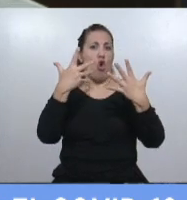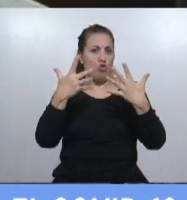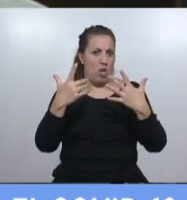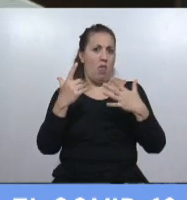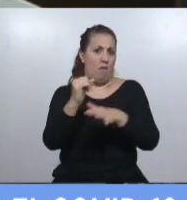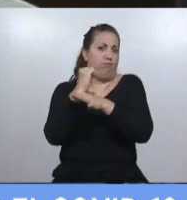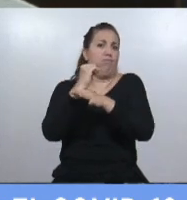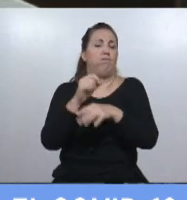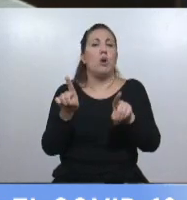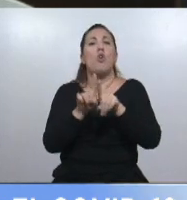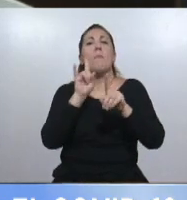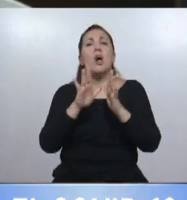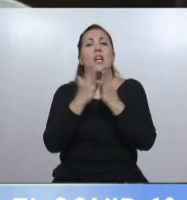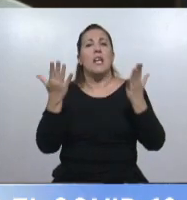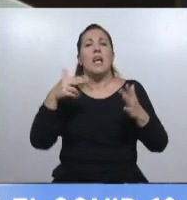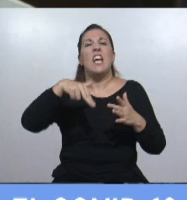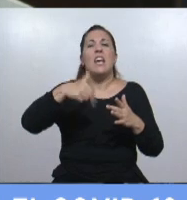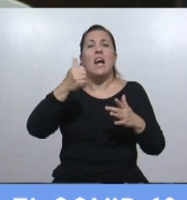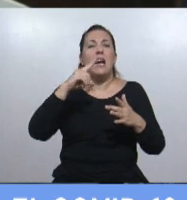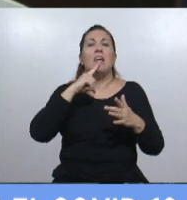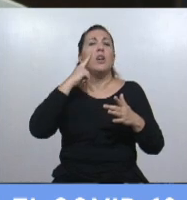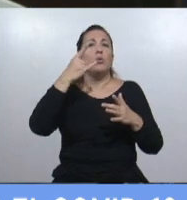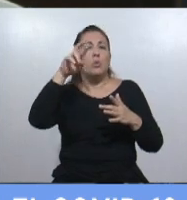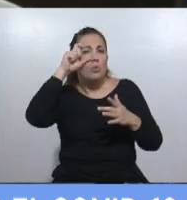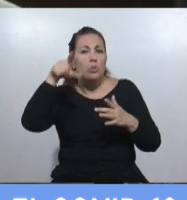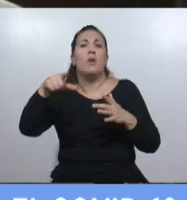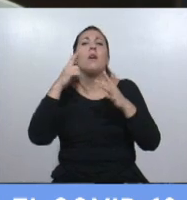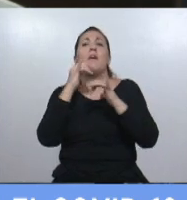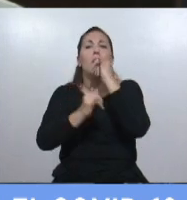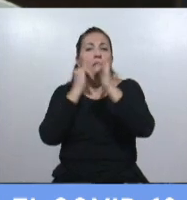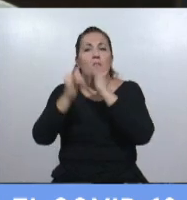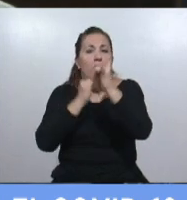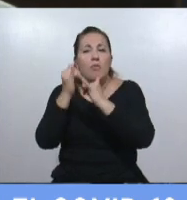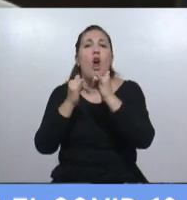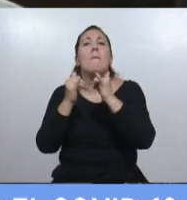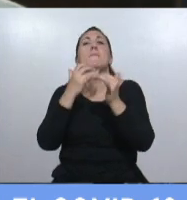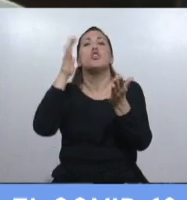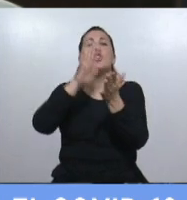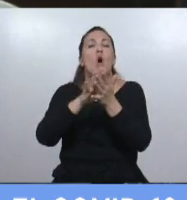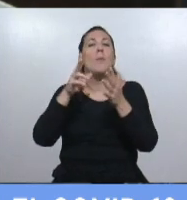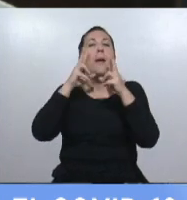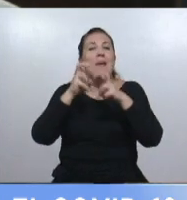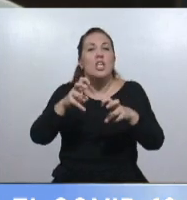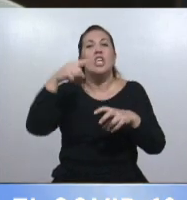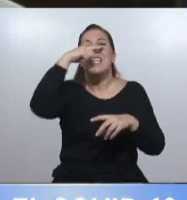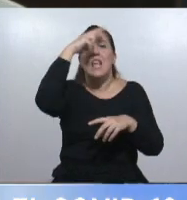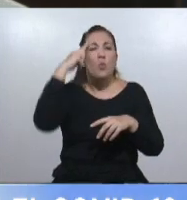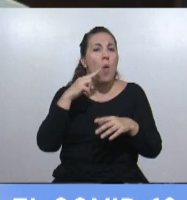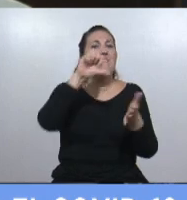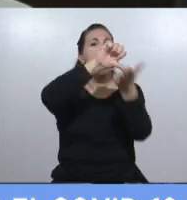como la revista Nature, que hizo un informe y una investigación sobre 79 países